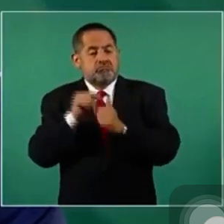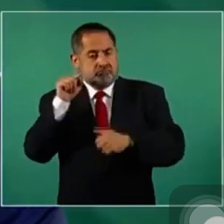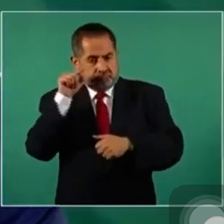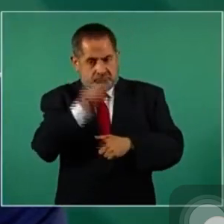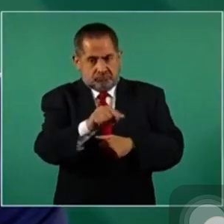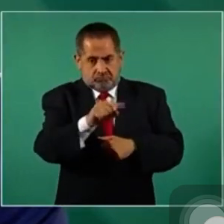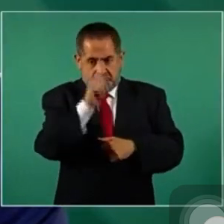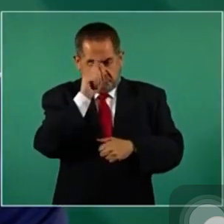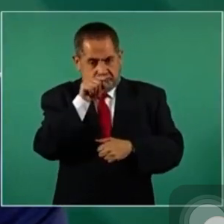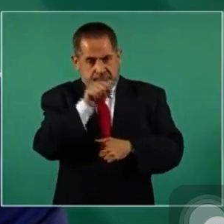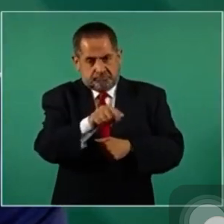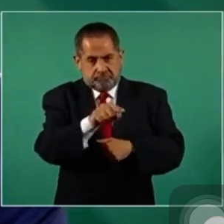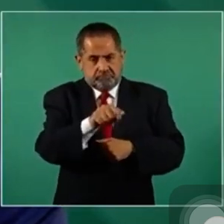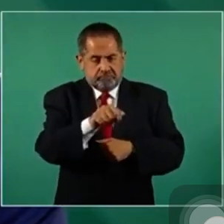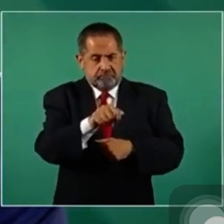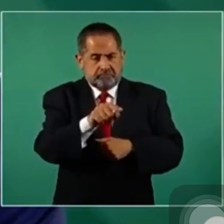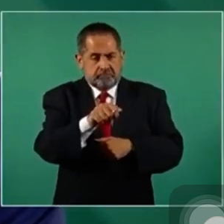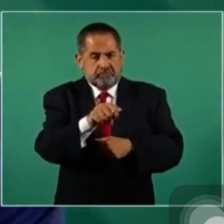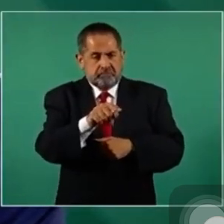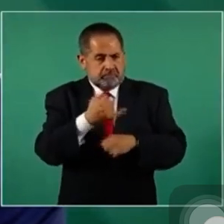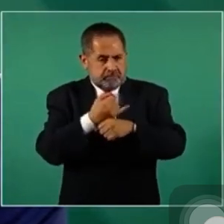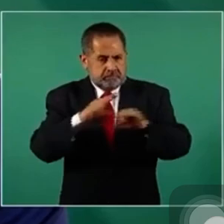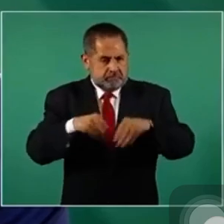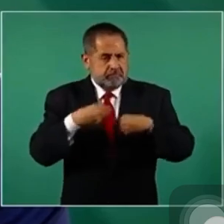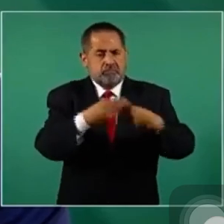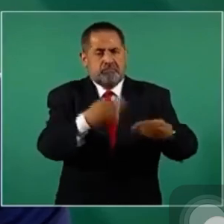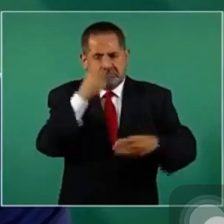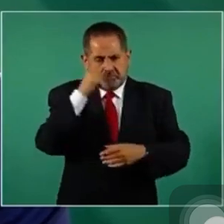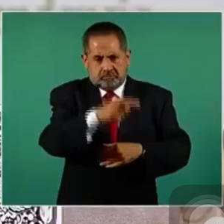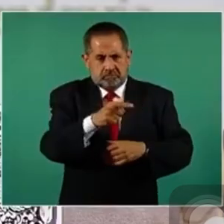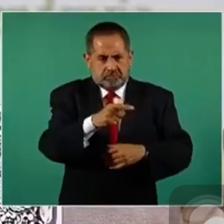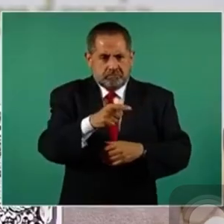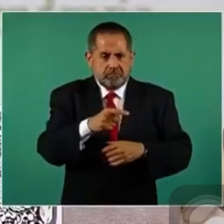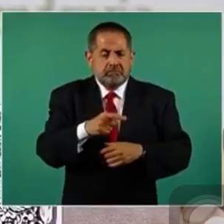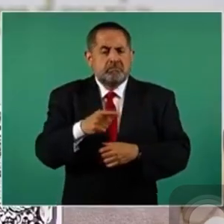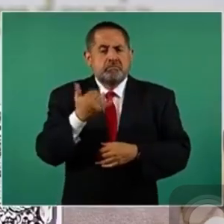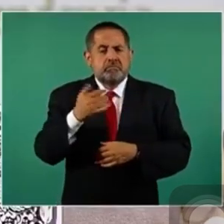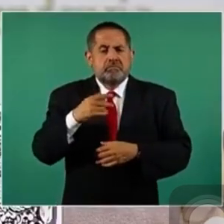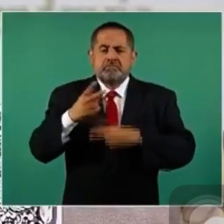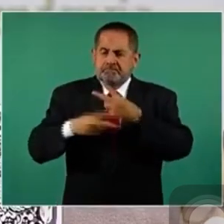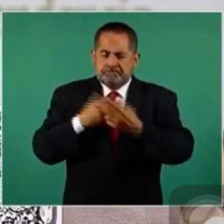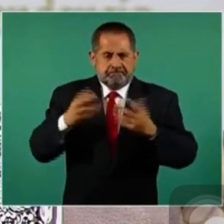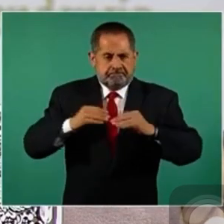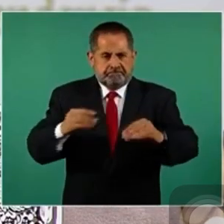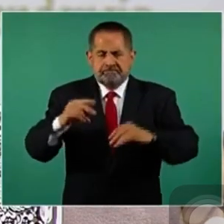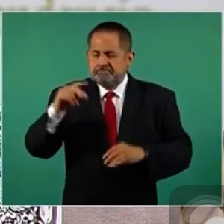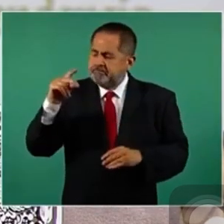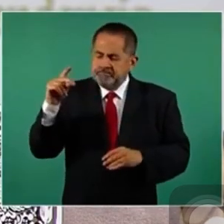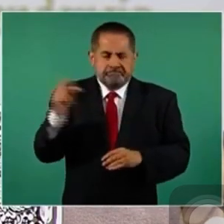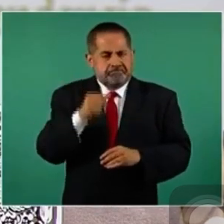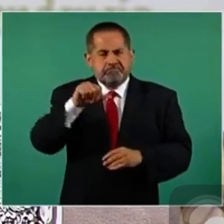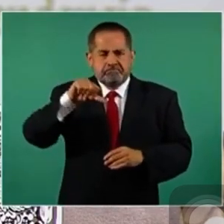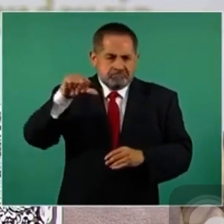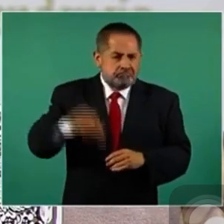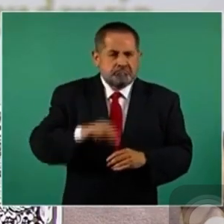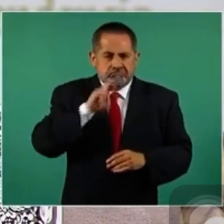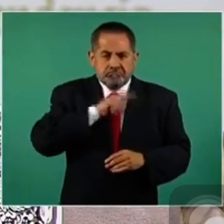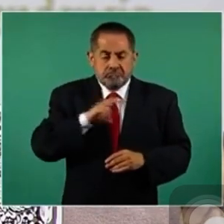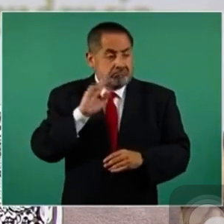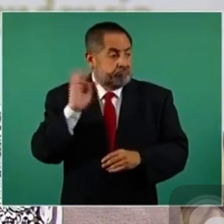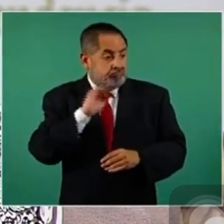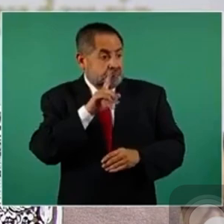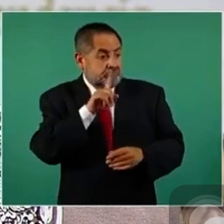llegar el informe y van a actuar de inmediato si hay